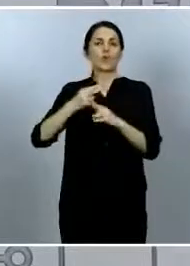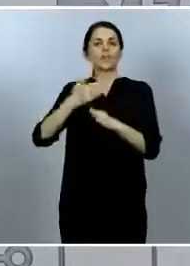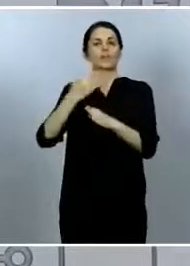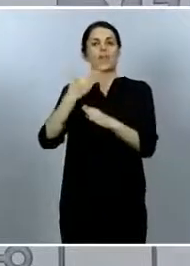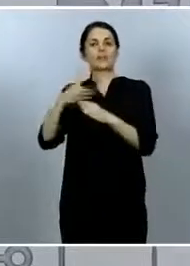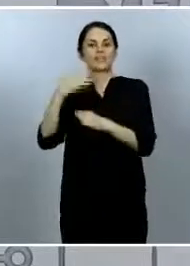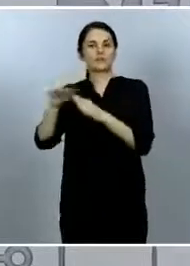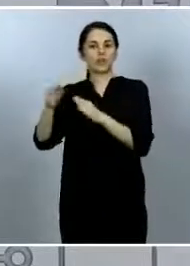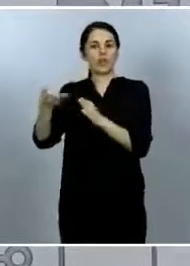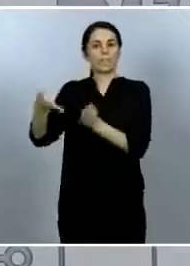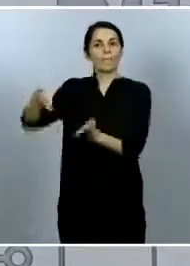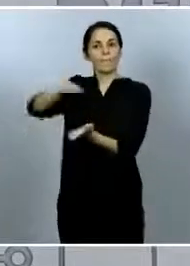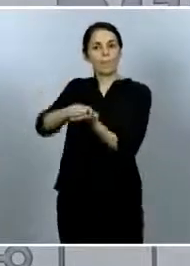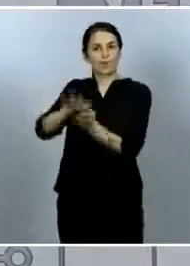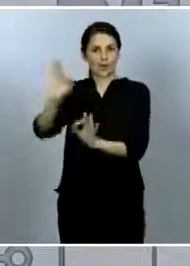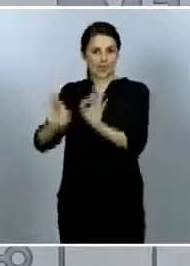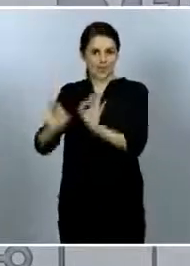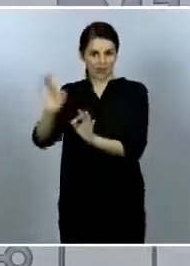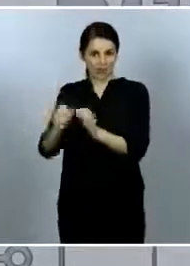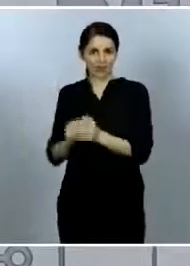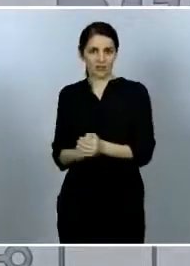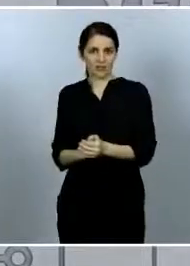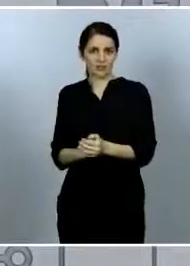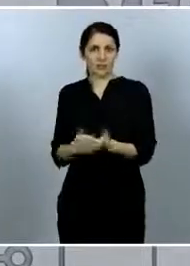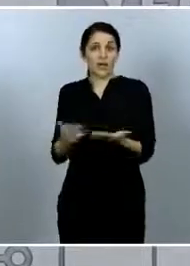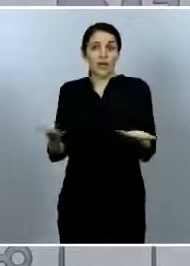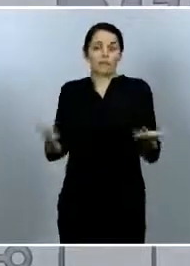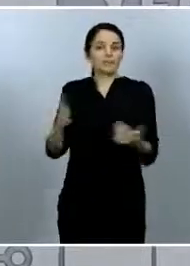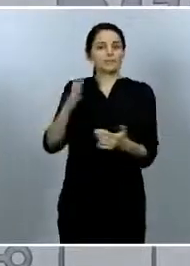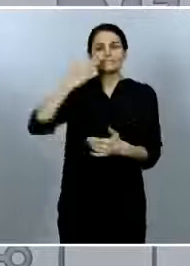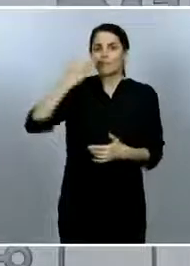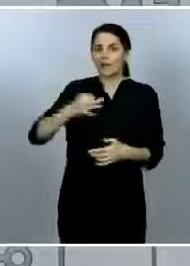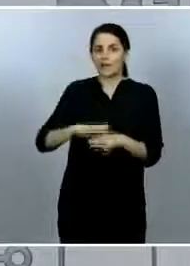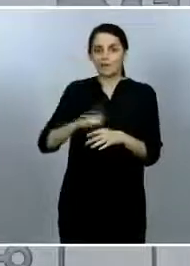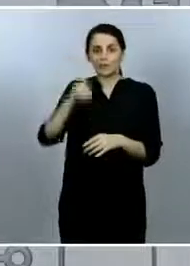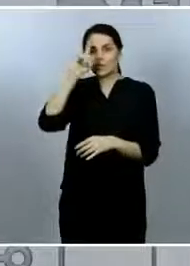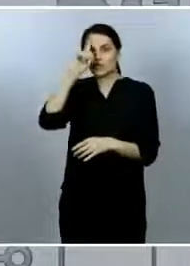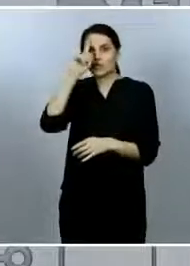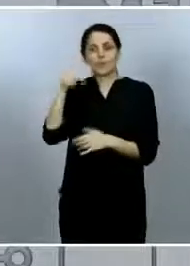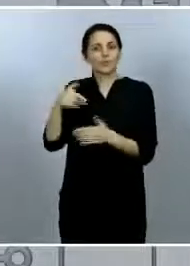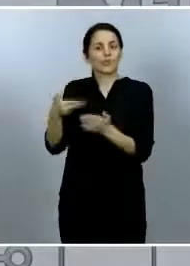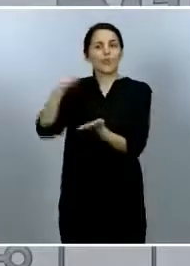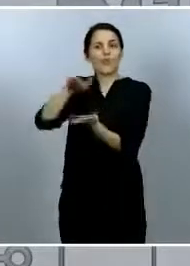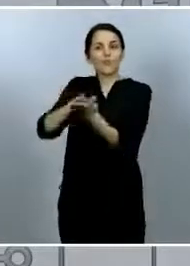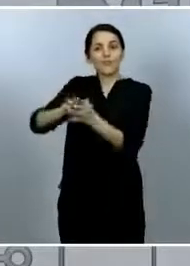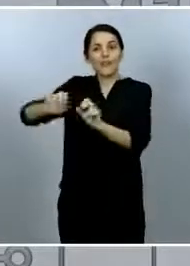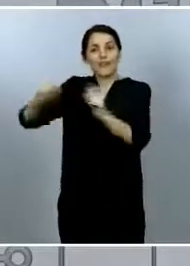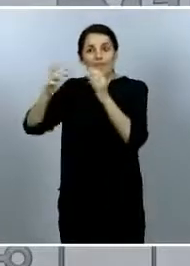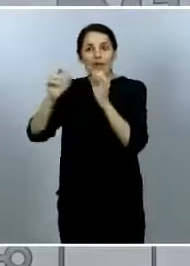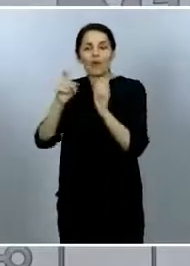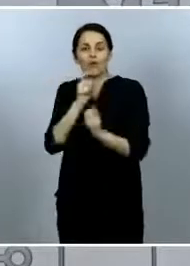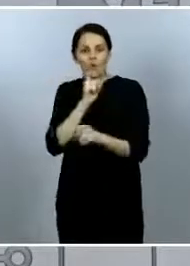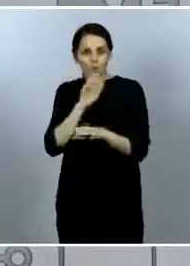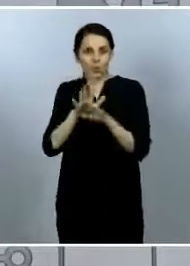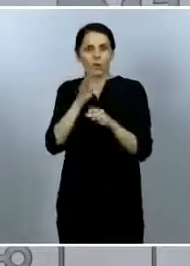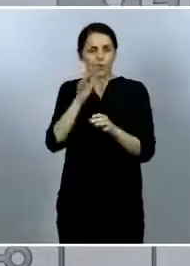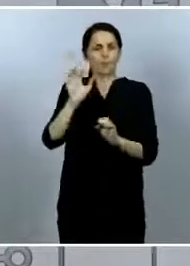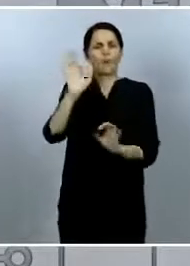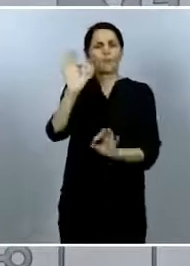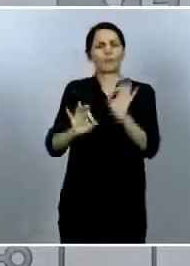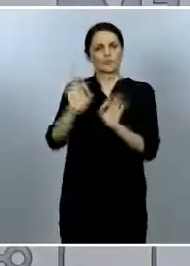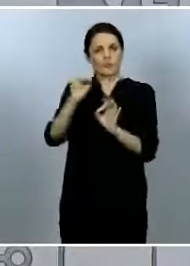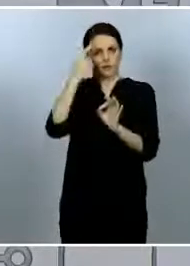pudiera ser una variabilidad habitual que no sabemos cómo se hubiera comportado esta primavera la mortalidad exactamente